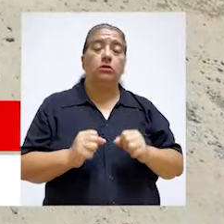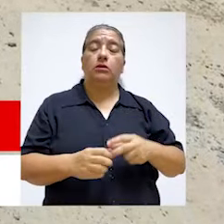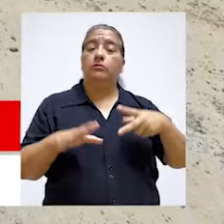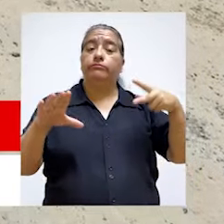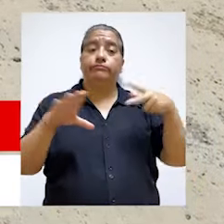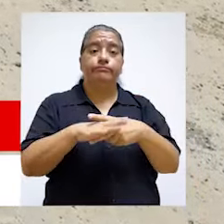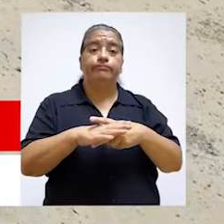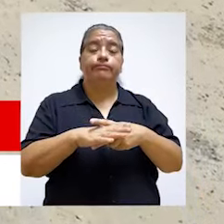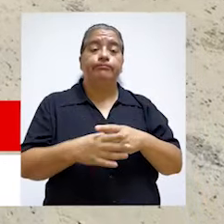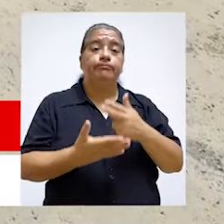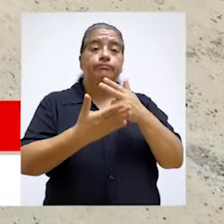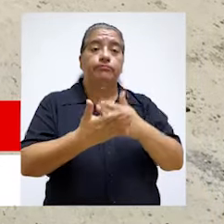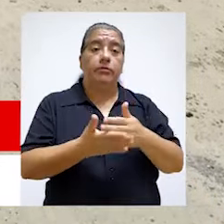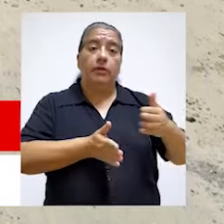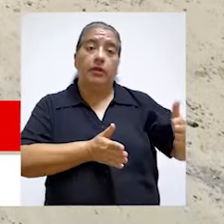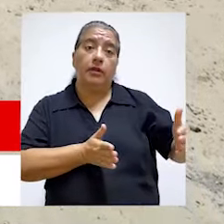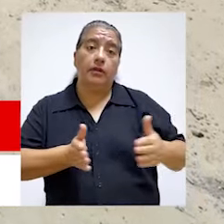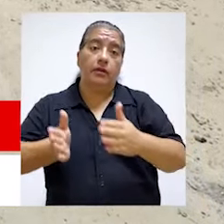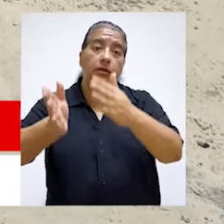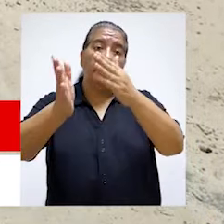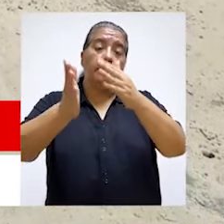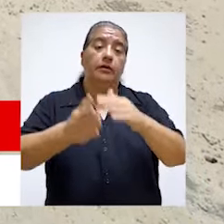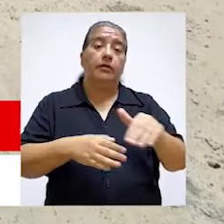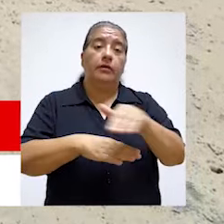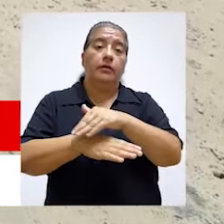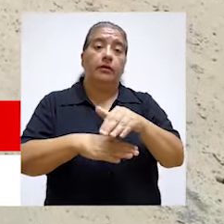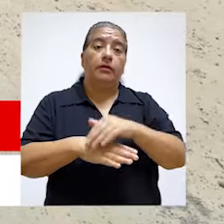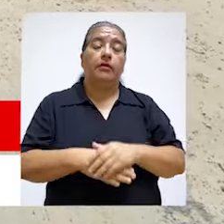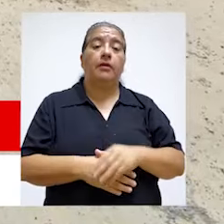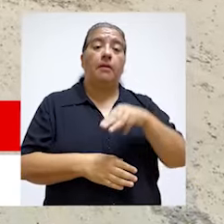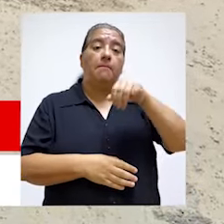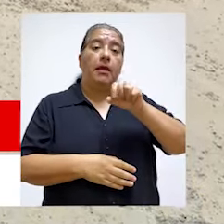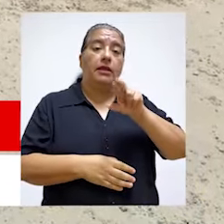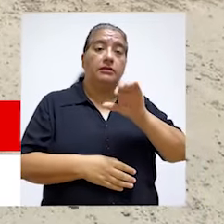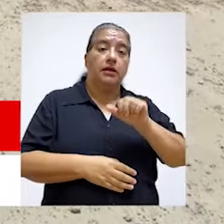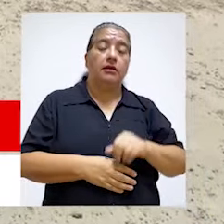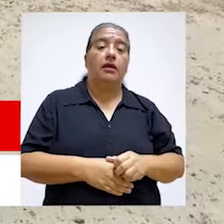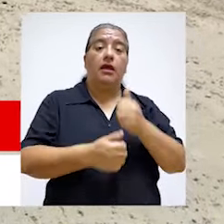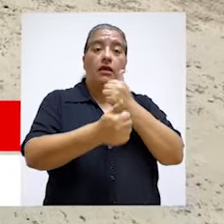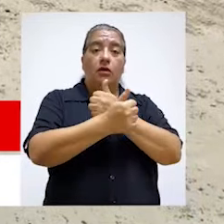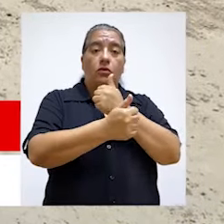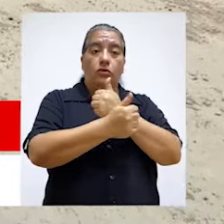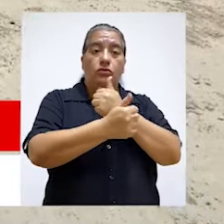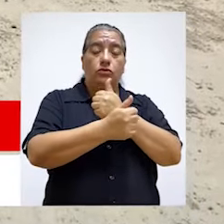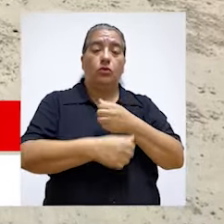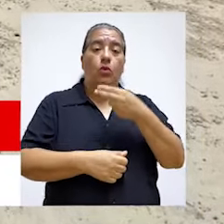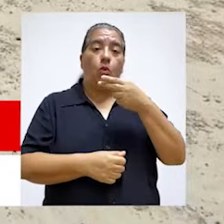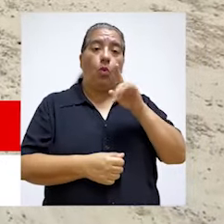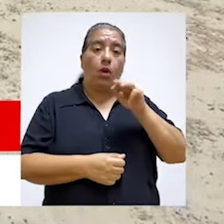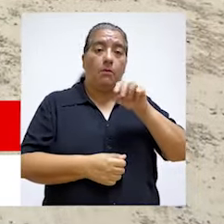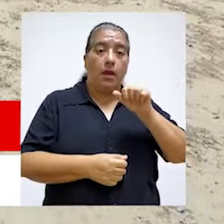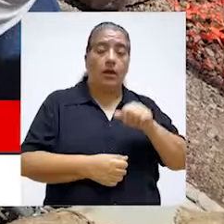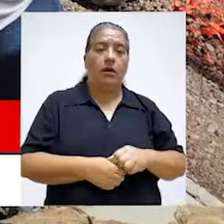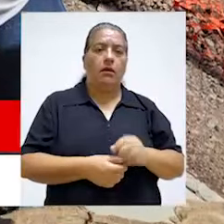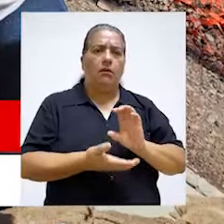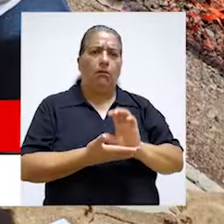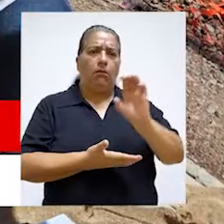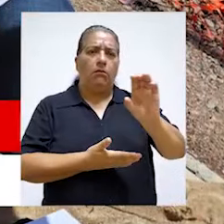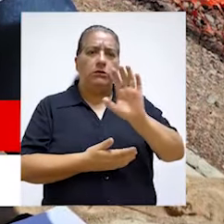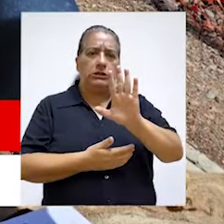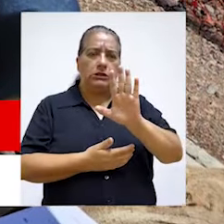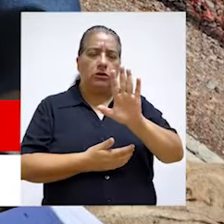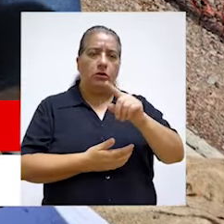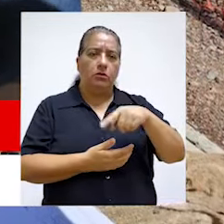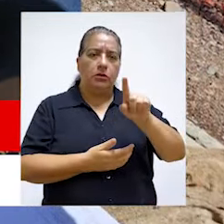rehabilitación de la avenida Mariscal en el distrito de Ayacucho, provincia de Huamanga. La inversión de casi 5 millones de soles